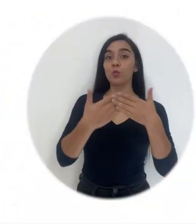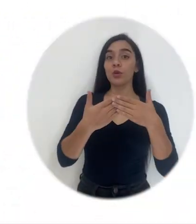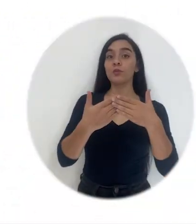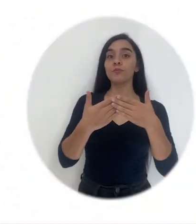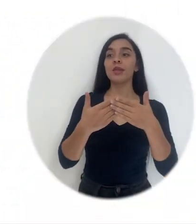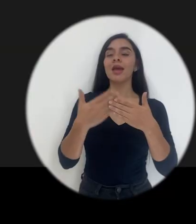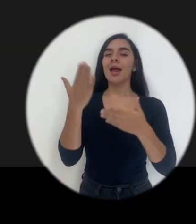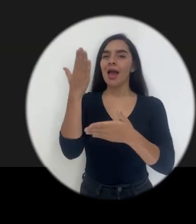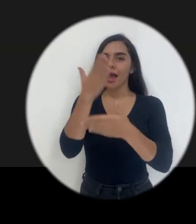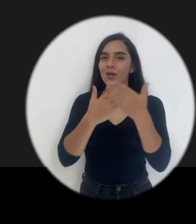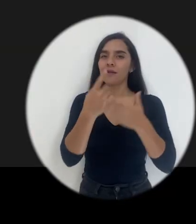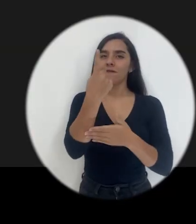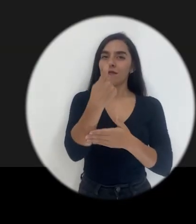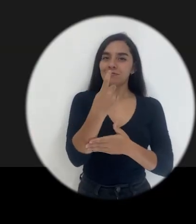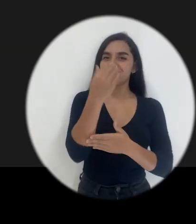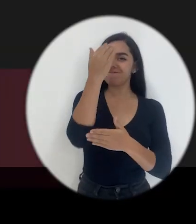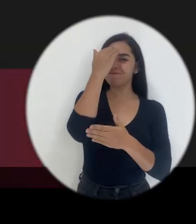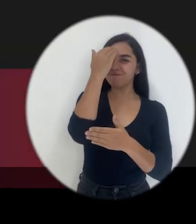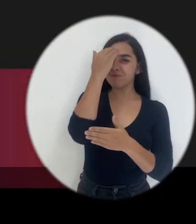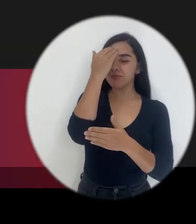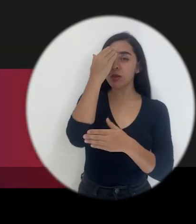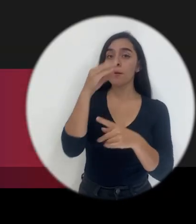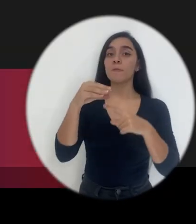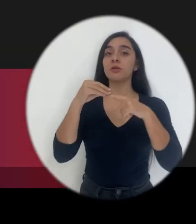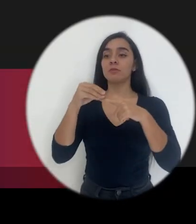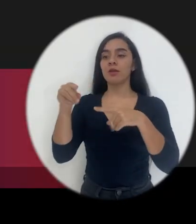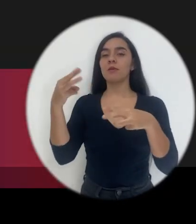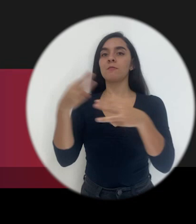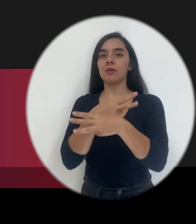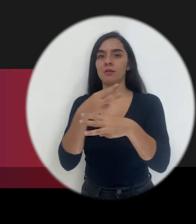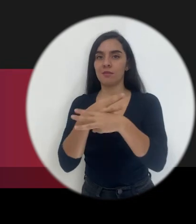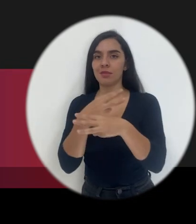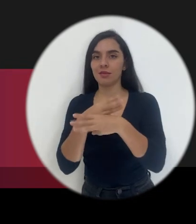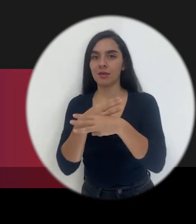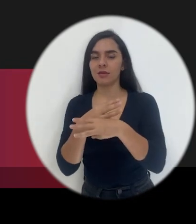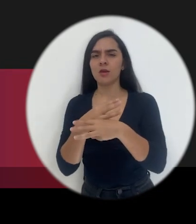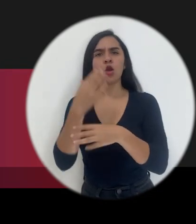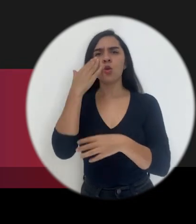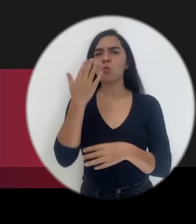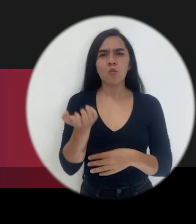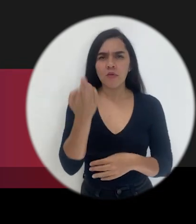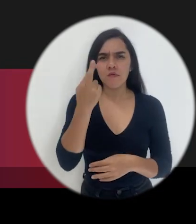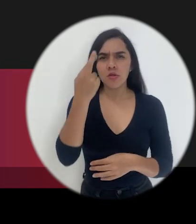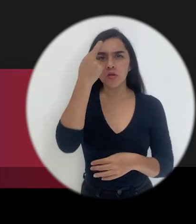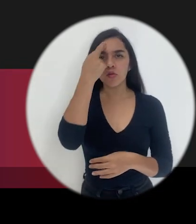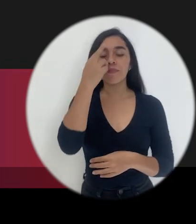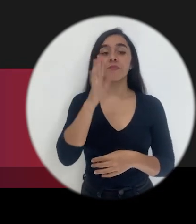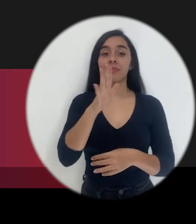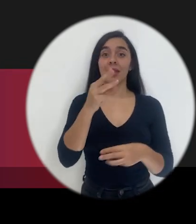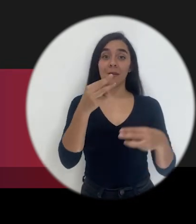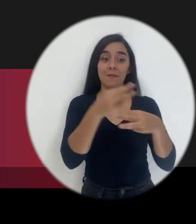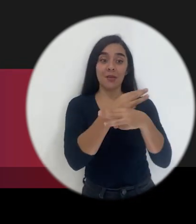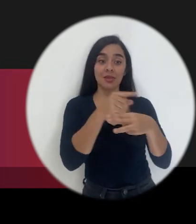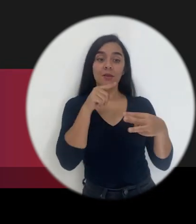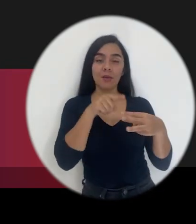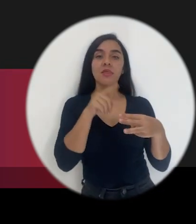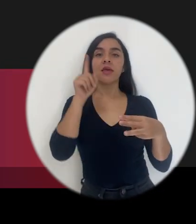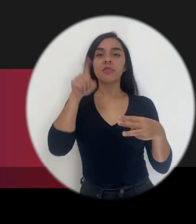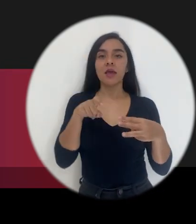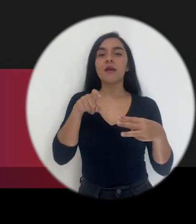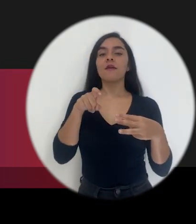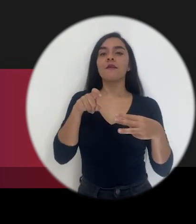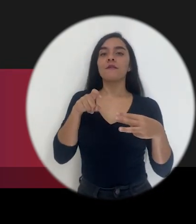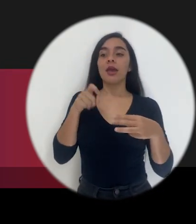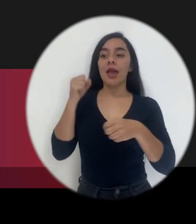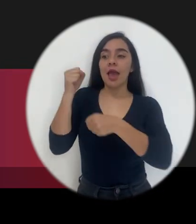Bueno, los vacíos son bastantes y principalmente en matemática porque nosotros, la materia de nosotros se va